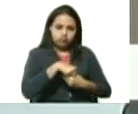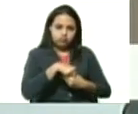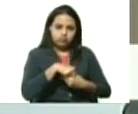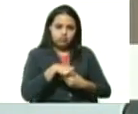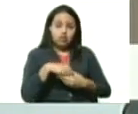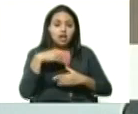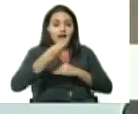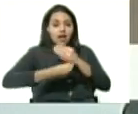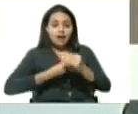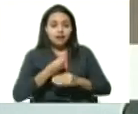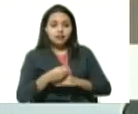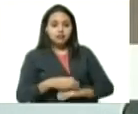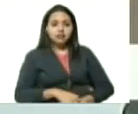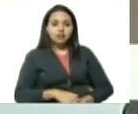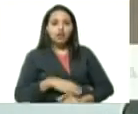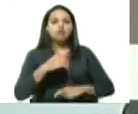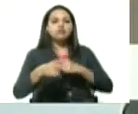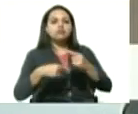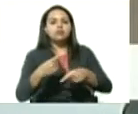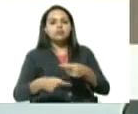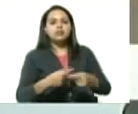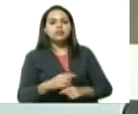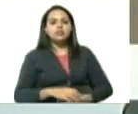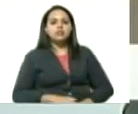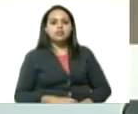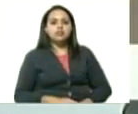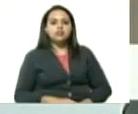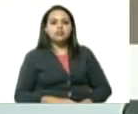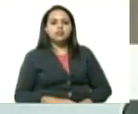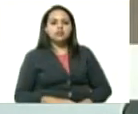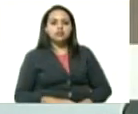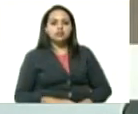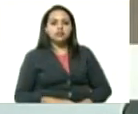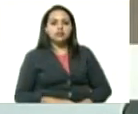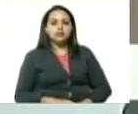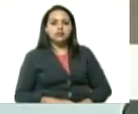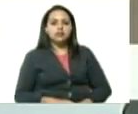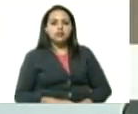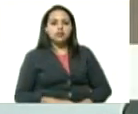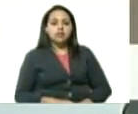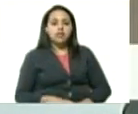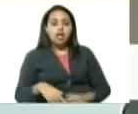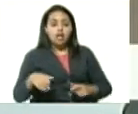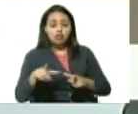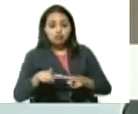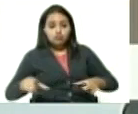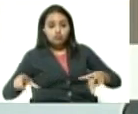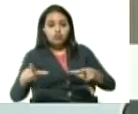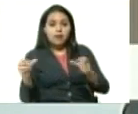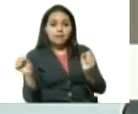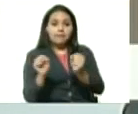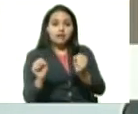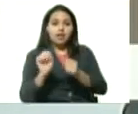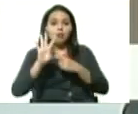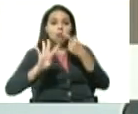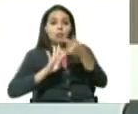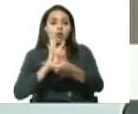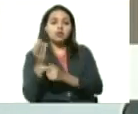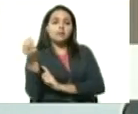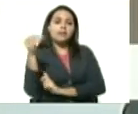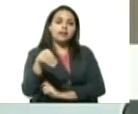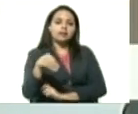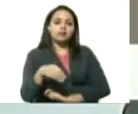pues trae como consecuencia en este caso en el municipio Lagunilla de Mérida cuatro casos